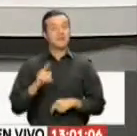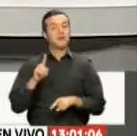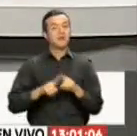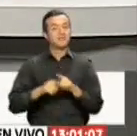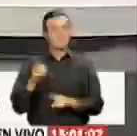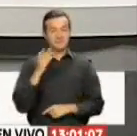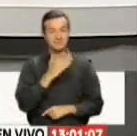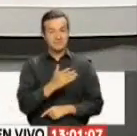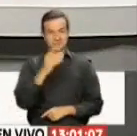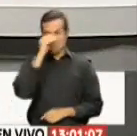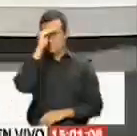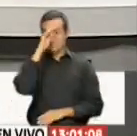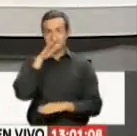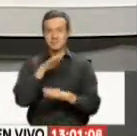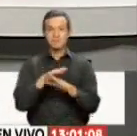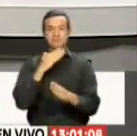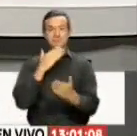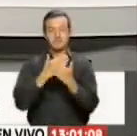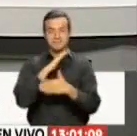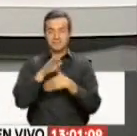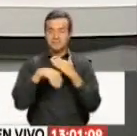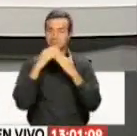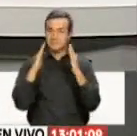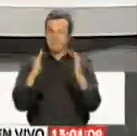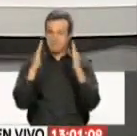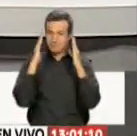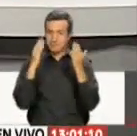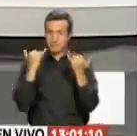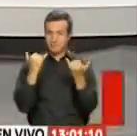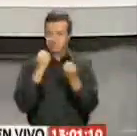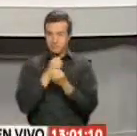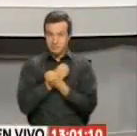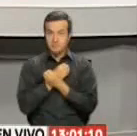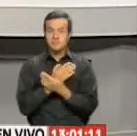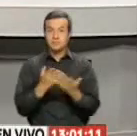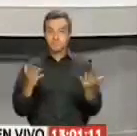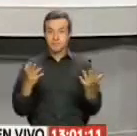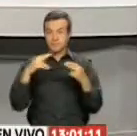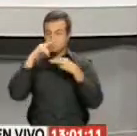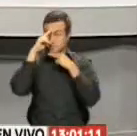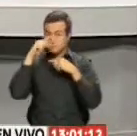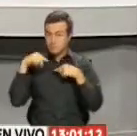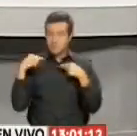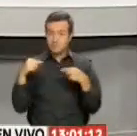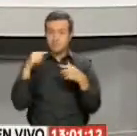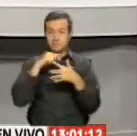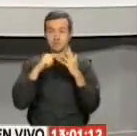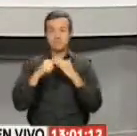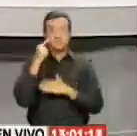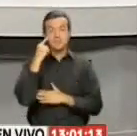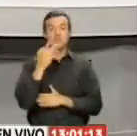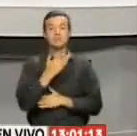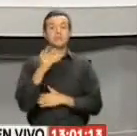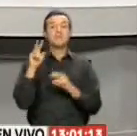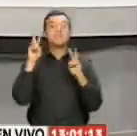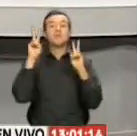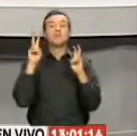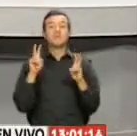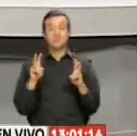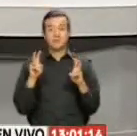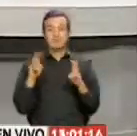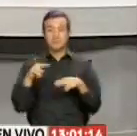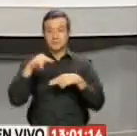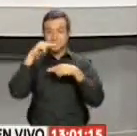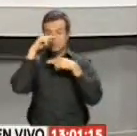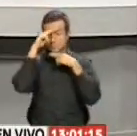televidentes, muy buenas tardes. Gracias por estar con nosotros en la emisión central de Telediario. Vamos a revisar de inmediato los titulares con